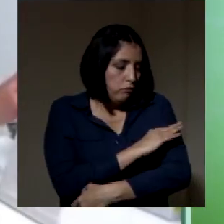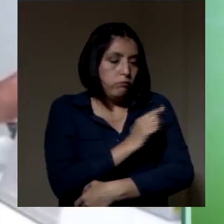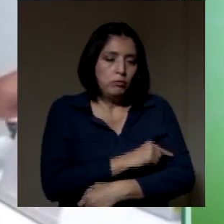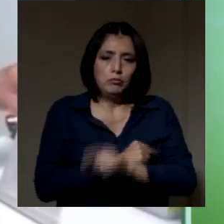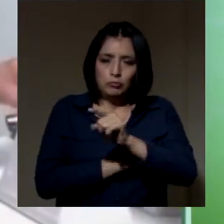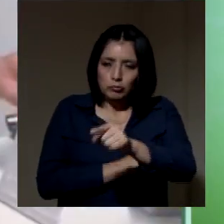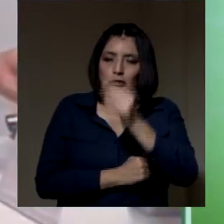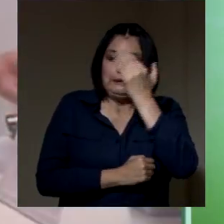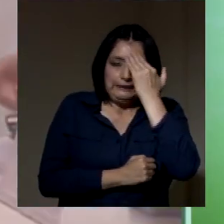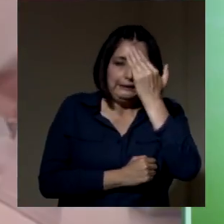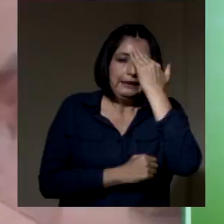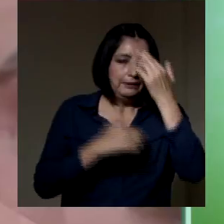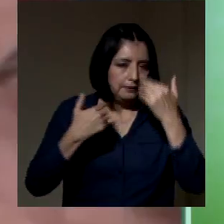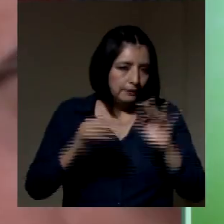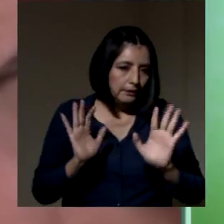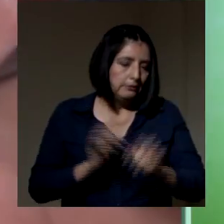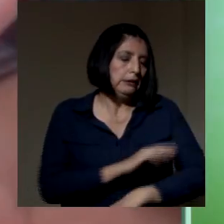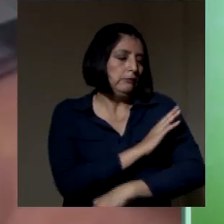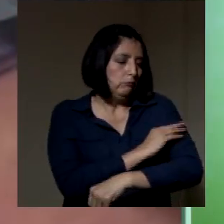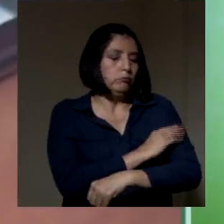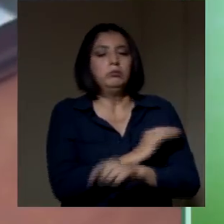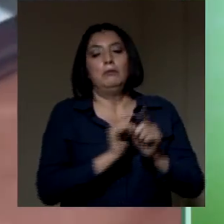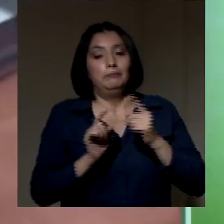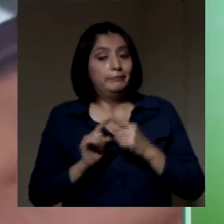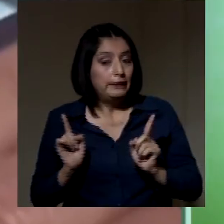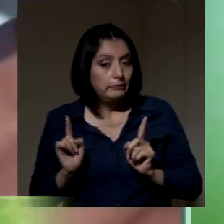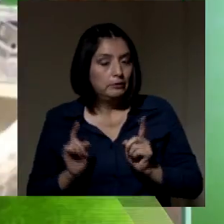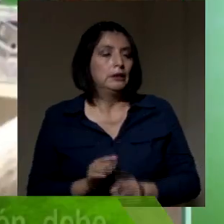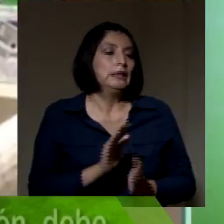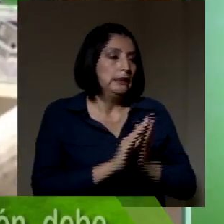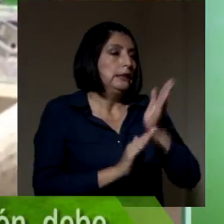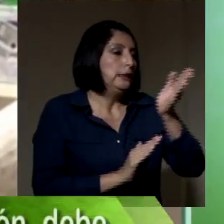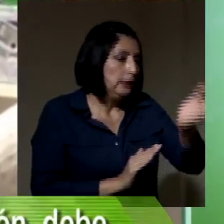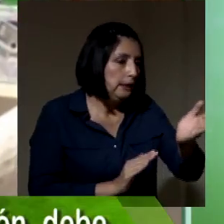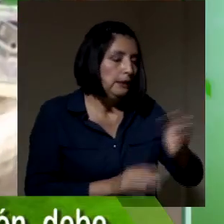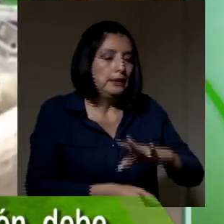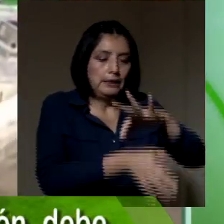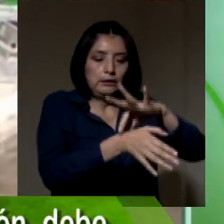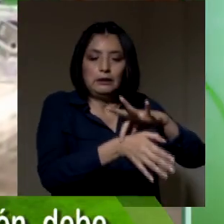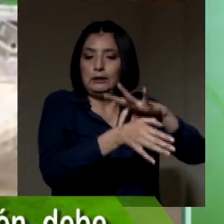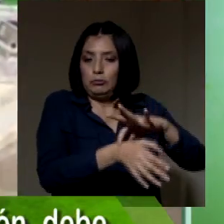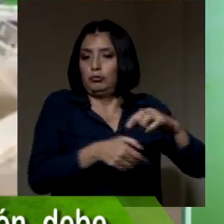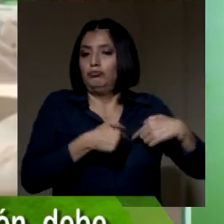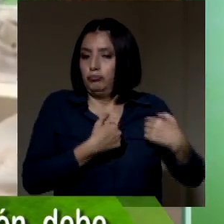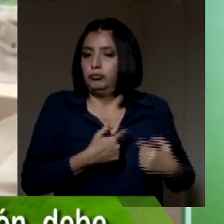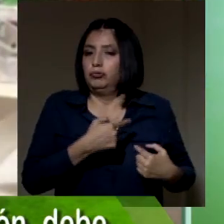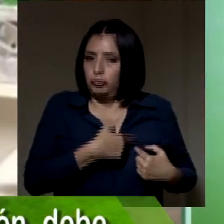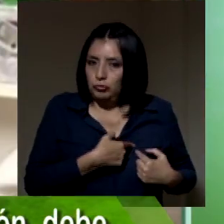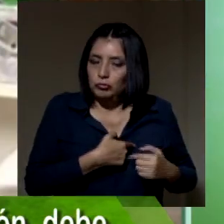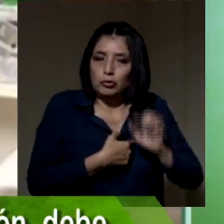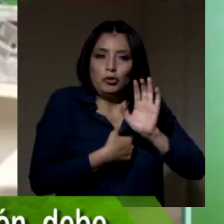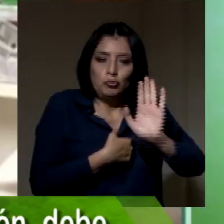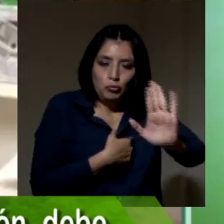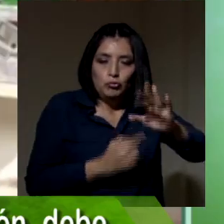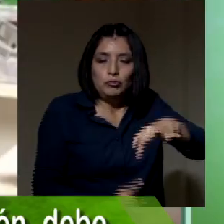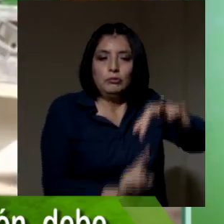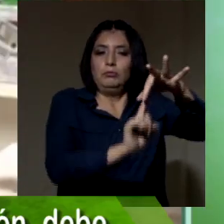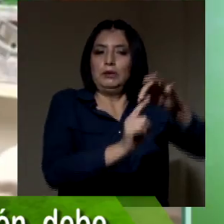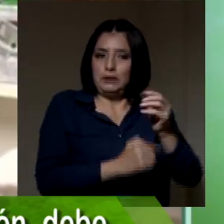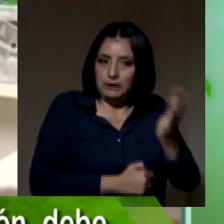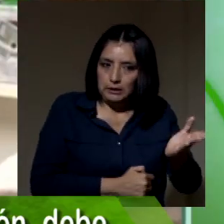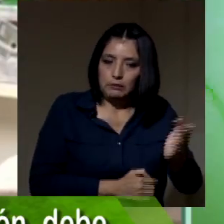sabe tomarse la presión, tiene que ir al cardiólogo. Tiene que ir a su cardiólogo, a su especialista.